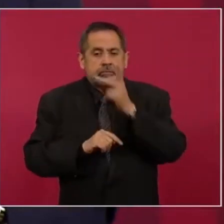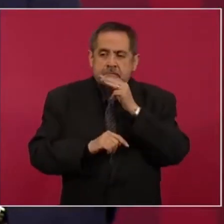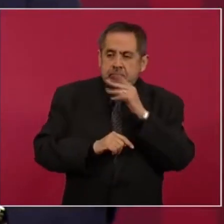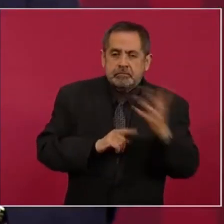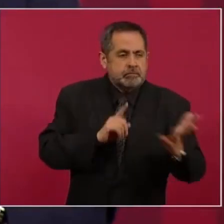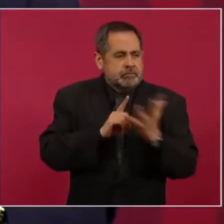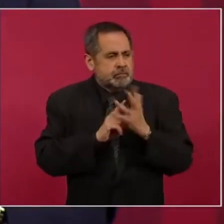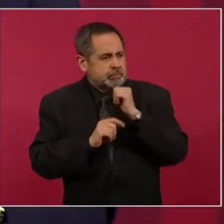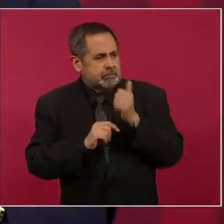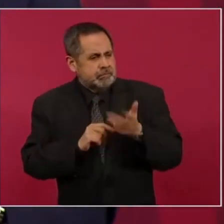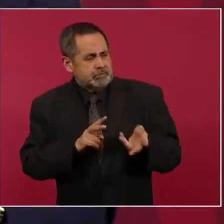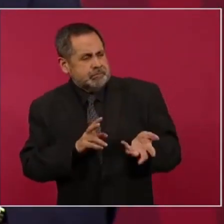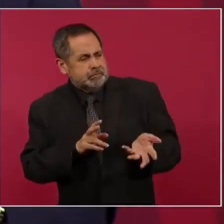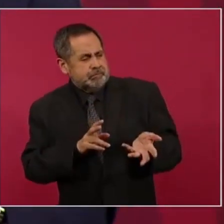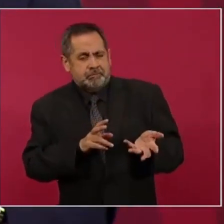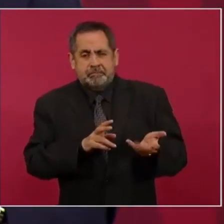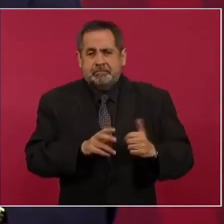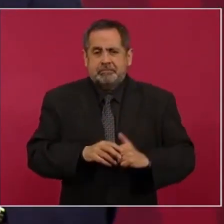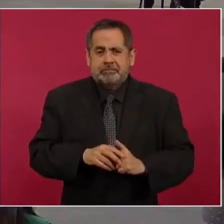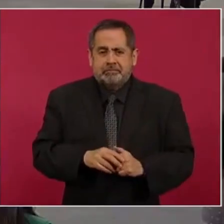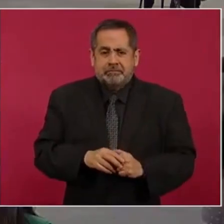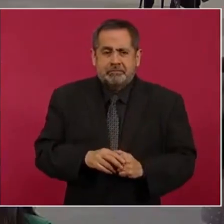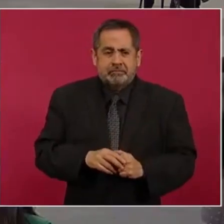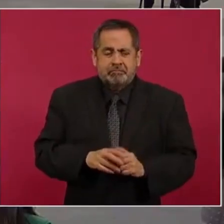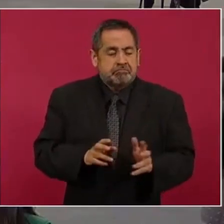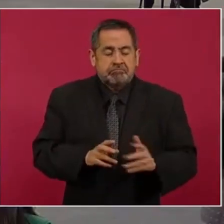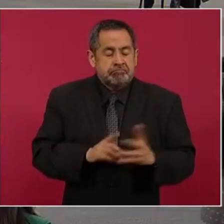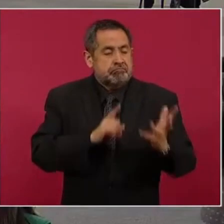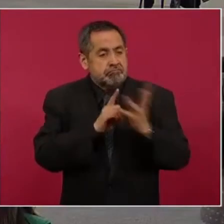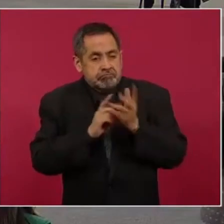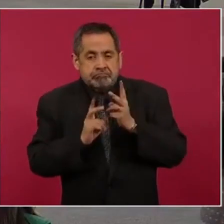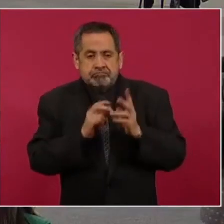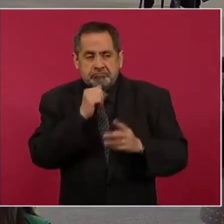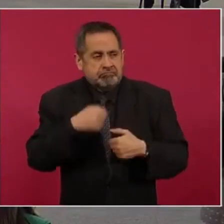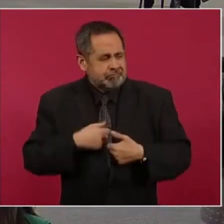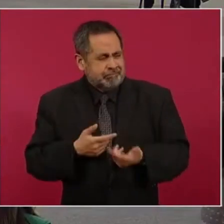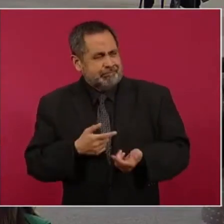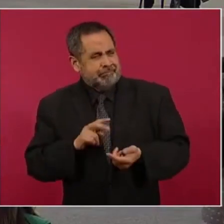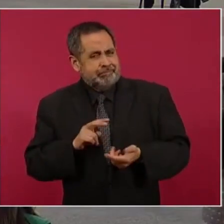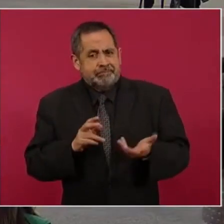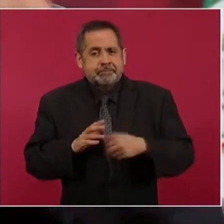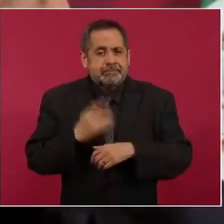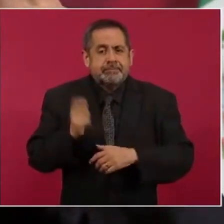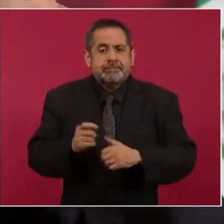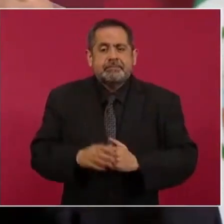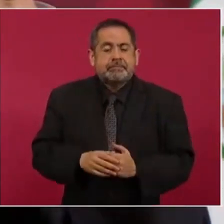no, porque